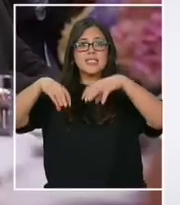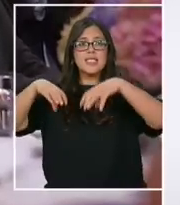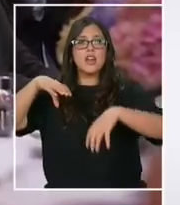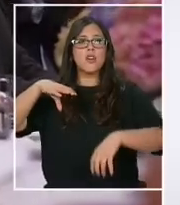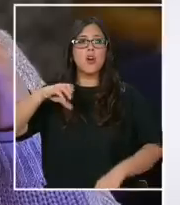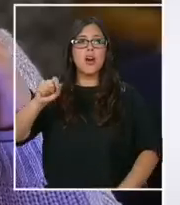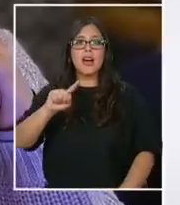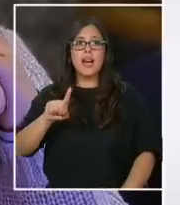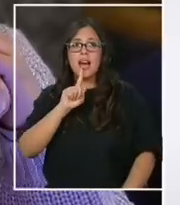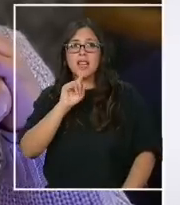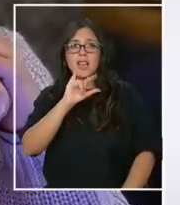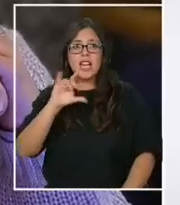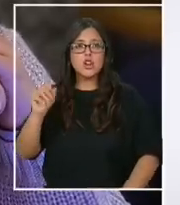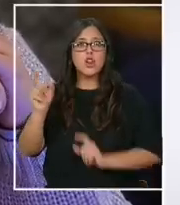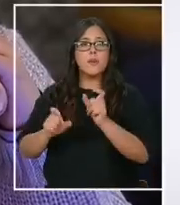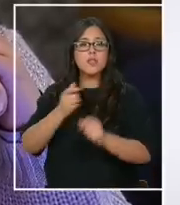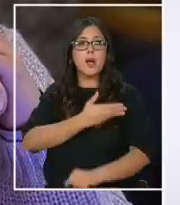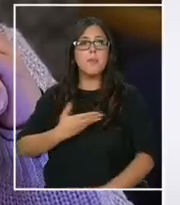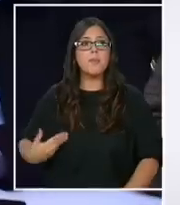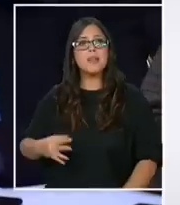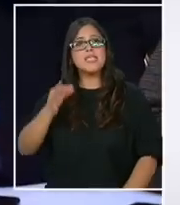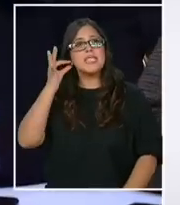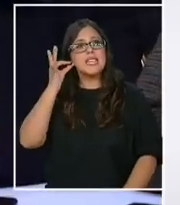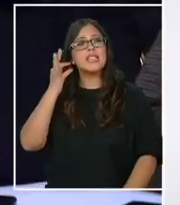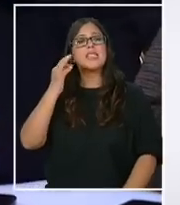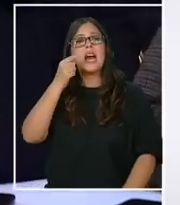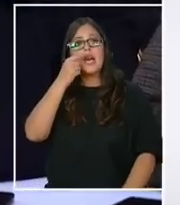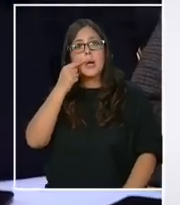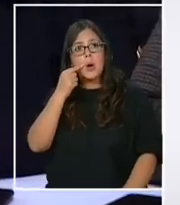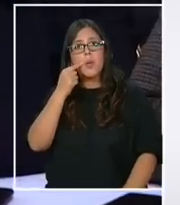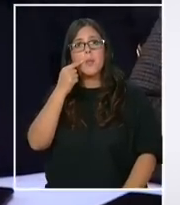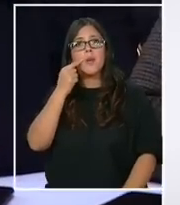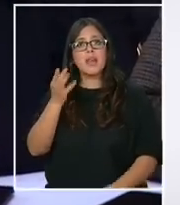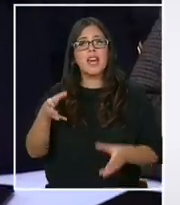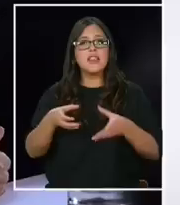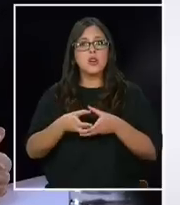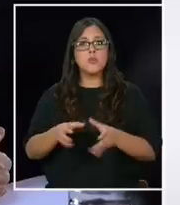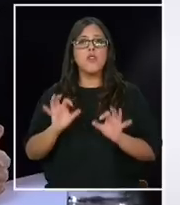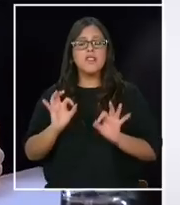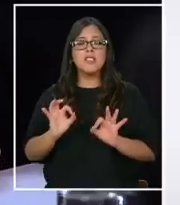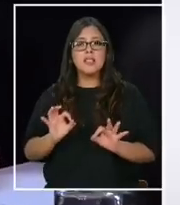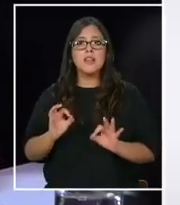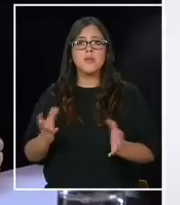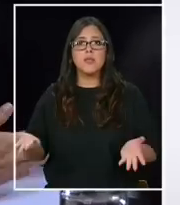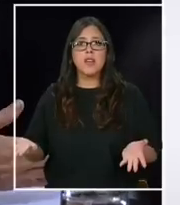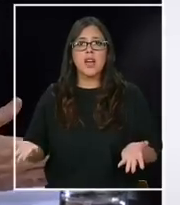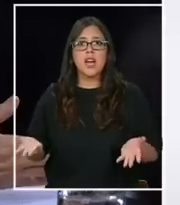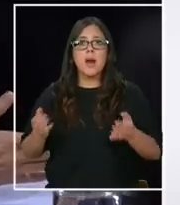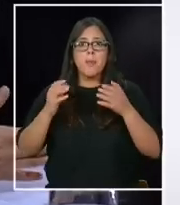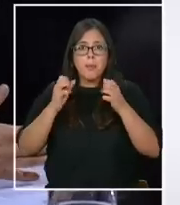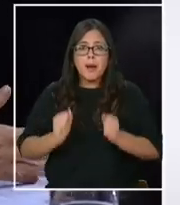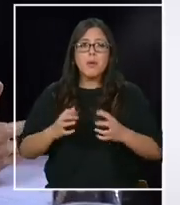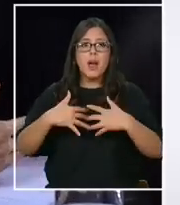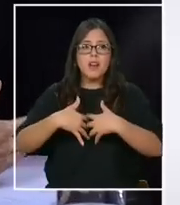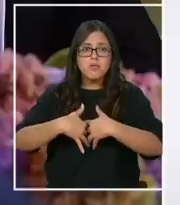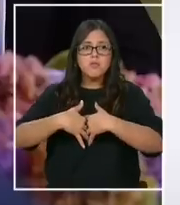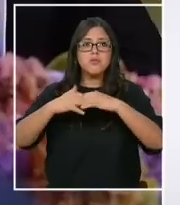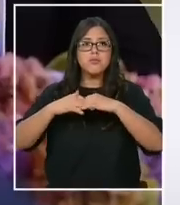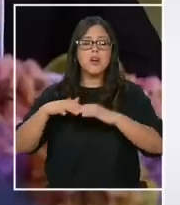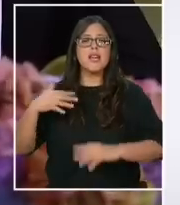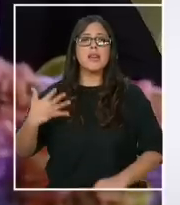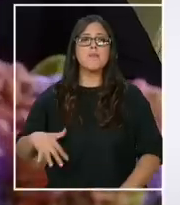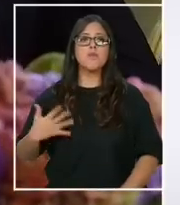de la República, con las presidentas y presidentes de partidos del oficialismo fue precisamente para reforzar la